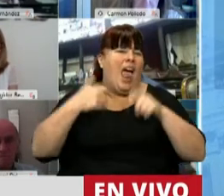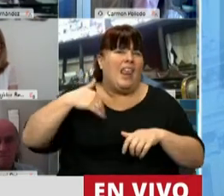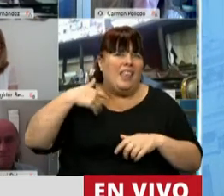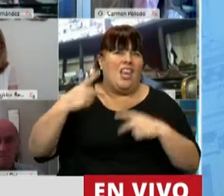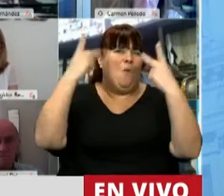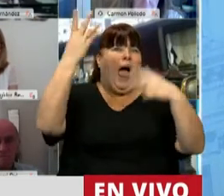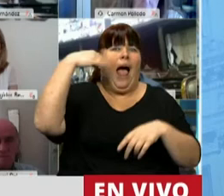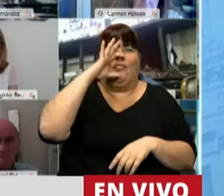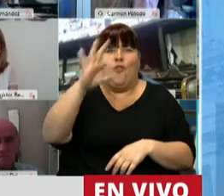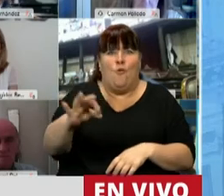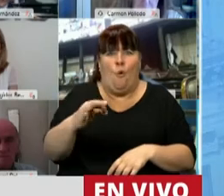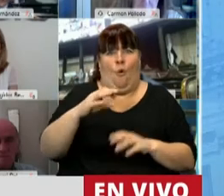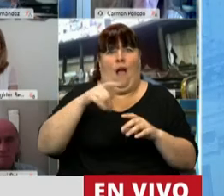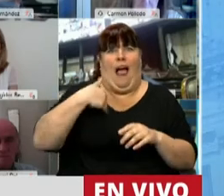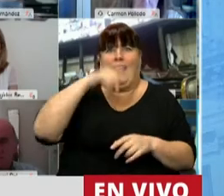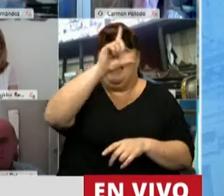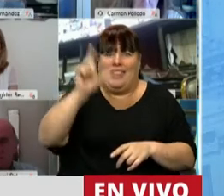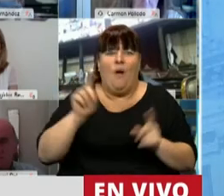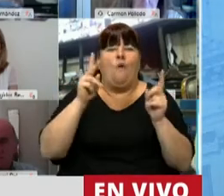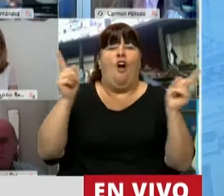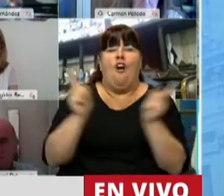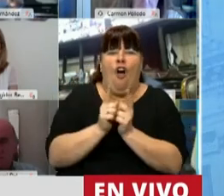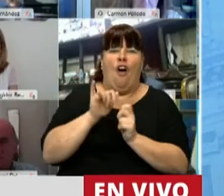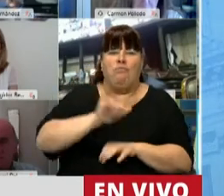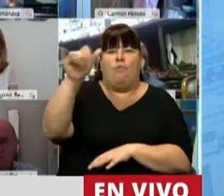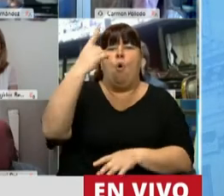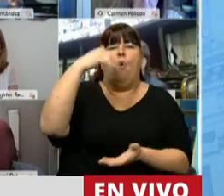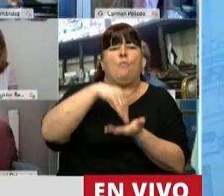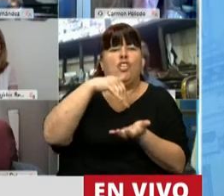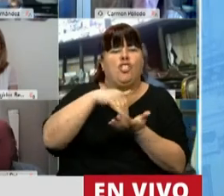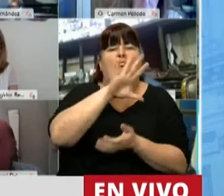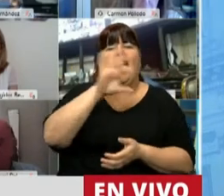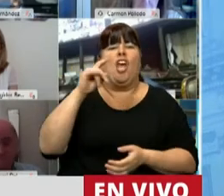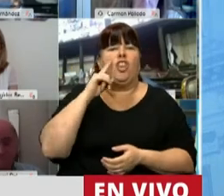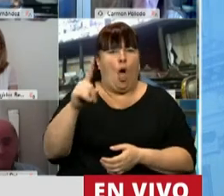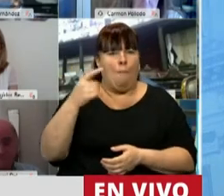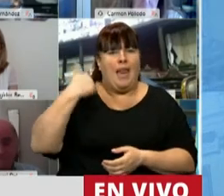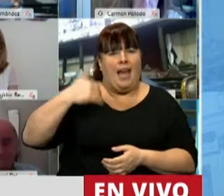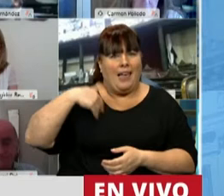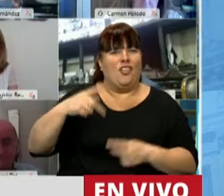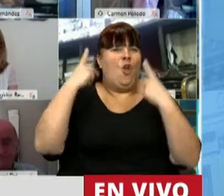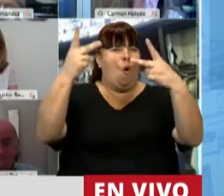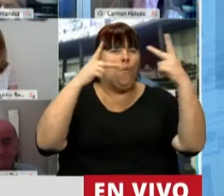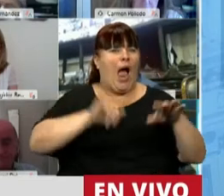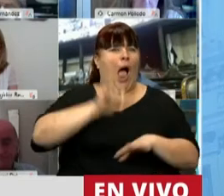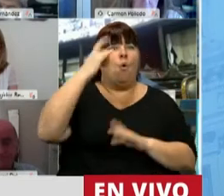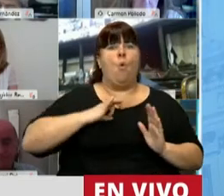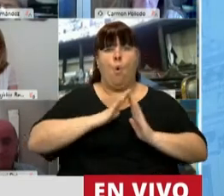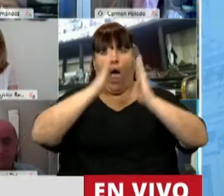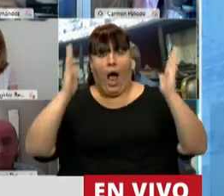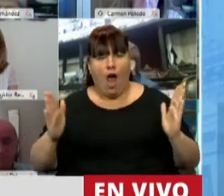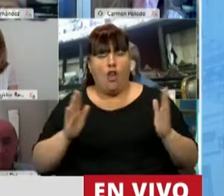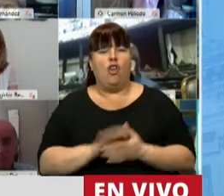jamás lo habían hecho alrededor del país, achicando las distancias, más de un millón y medio de argentinos transportados el primer año